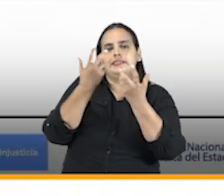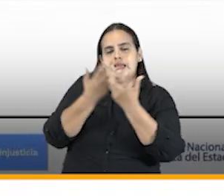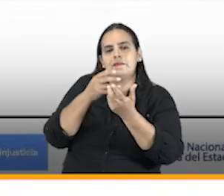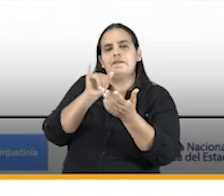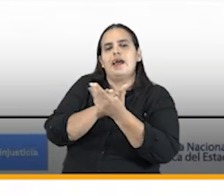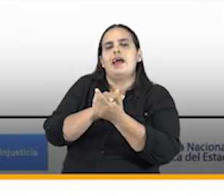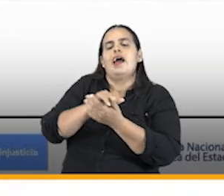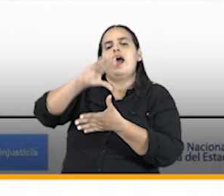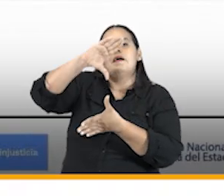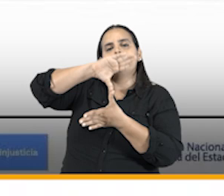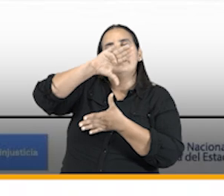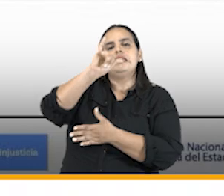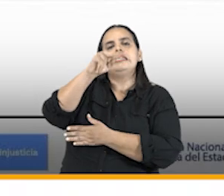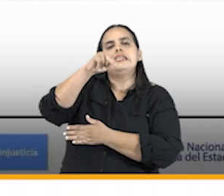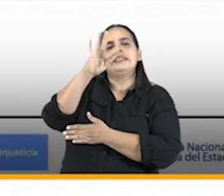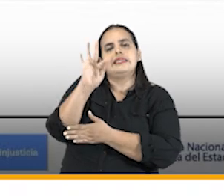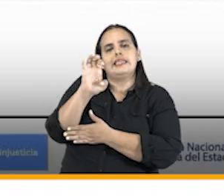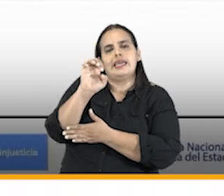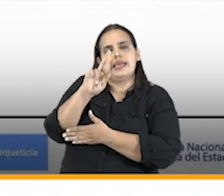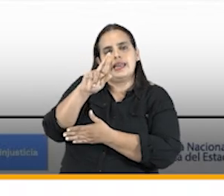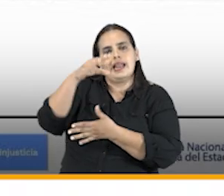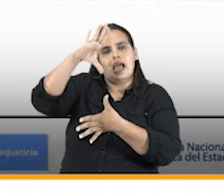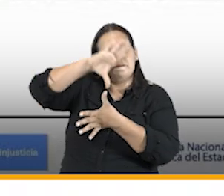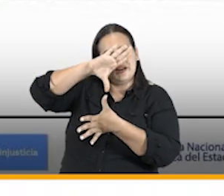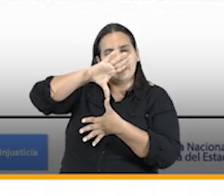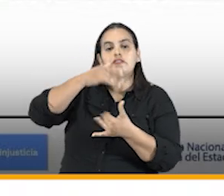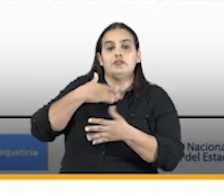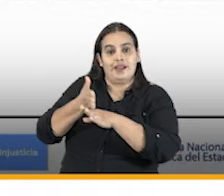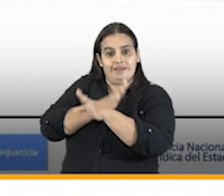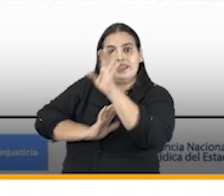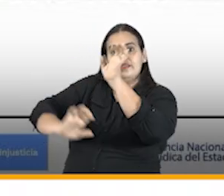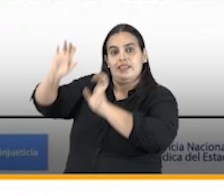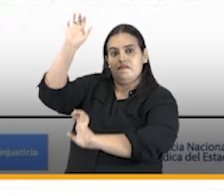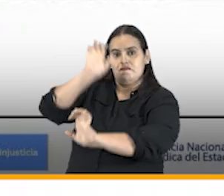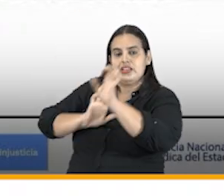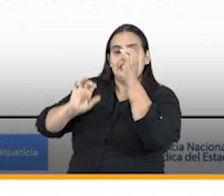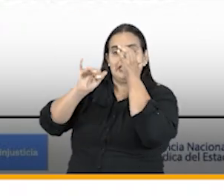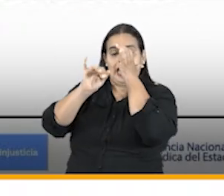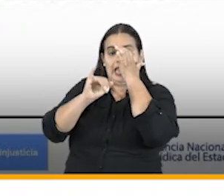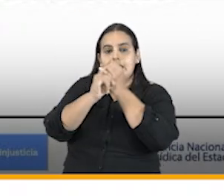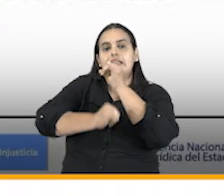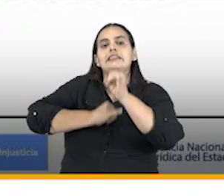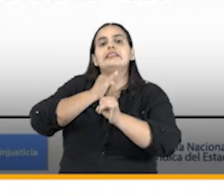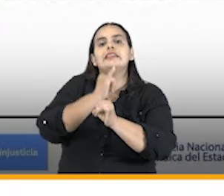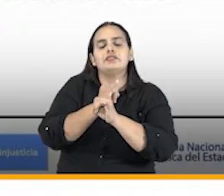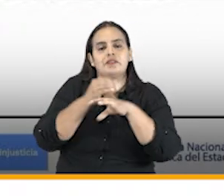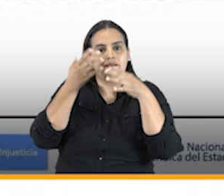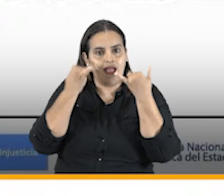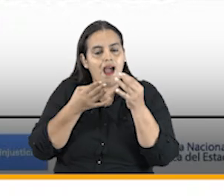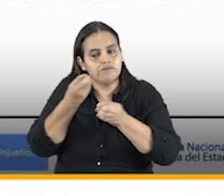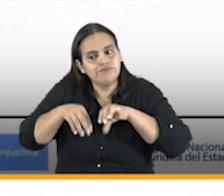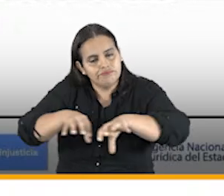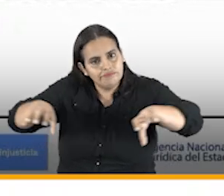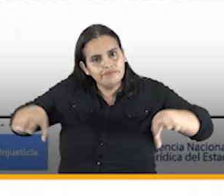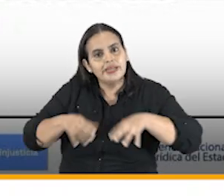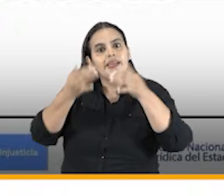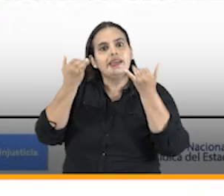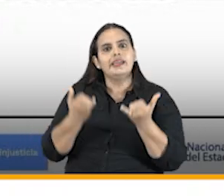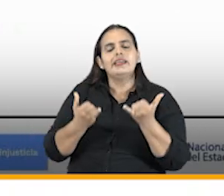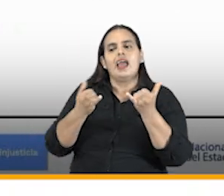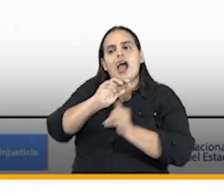agilidad como lo mencioné la defensa ante la corte penal internacional y la asesoría y